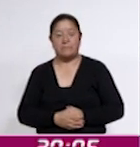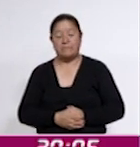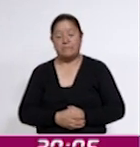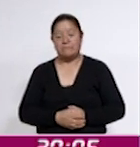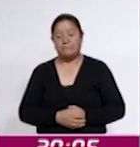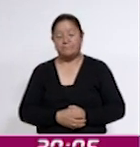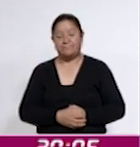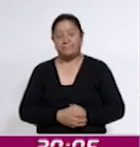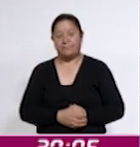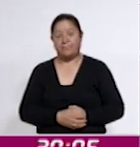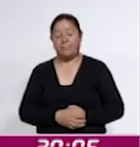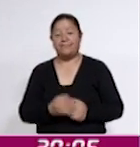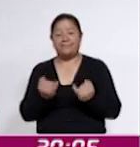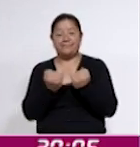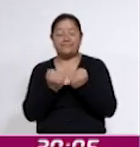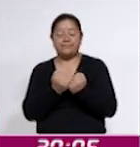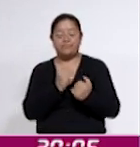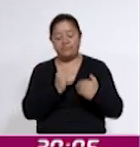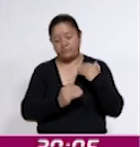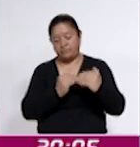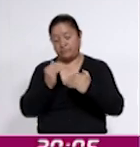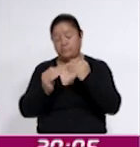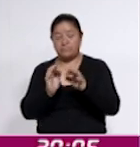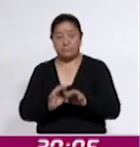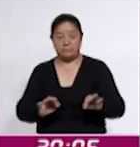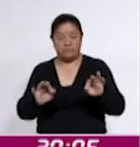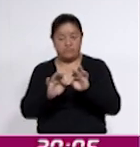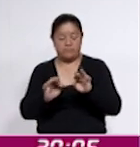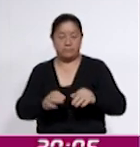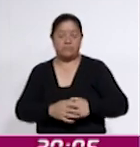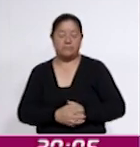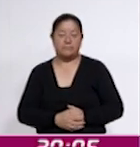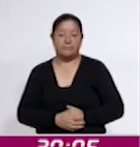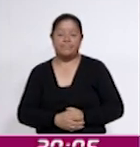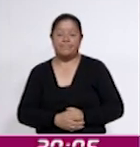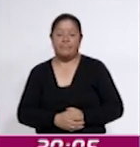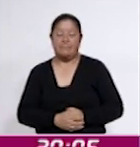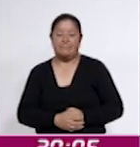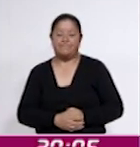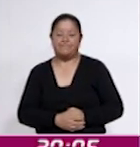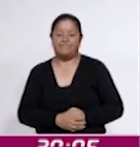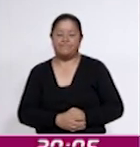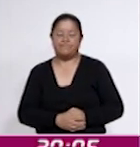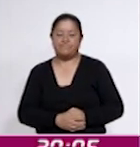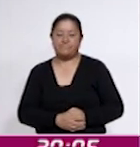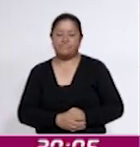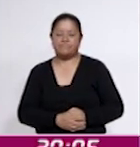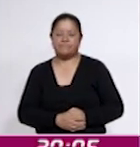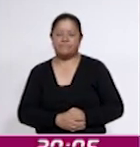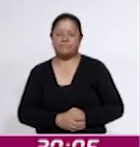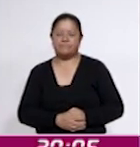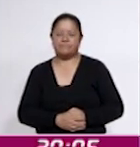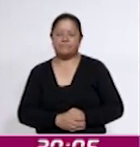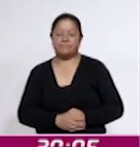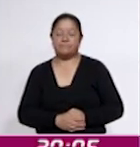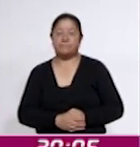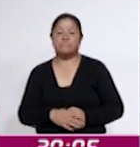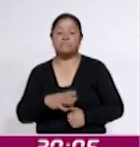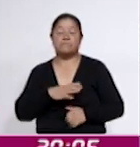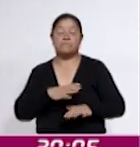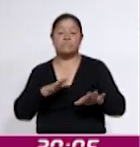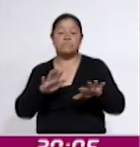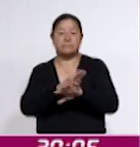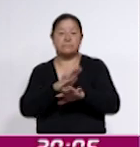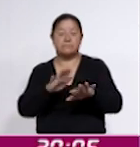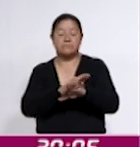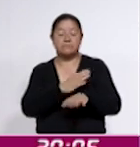un proceso muy importante, que es la sustitución del servicio